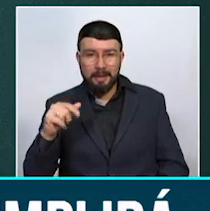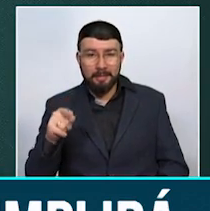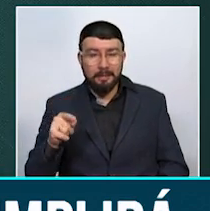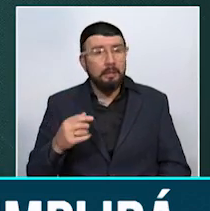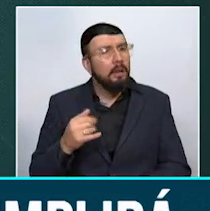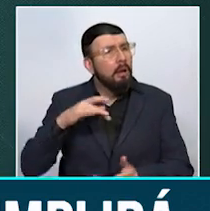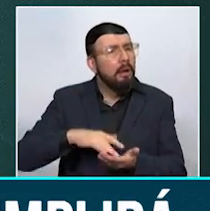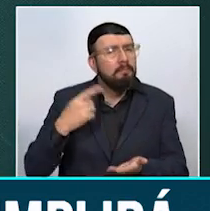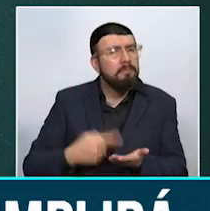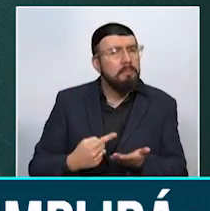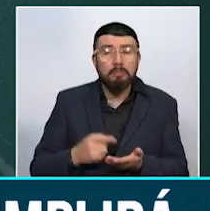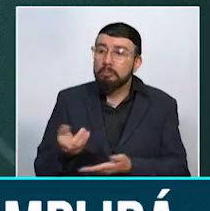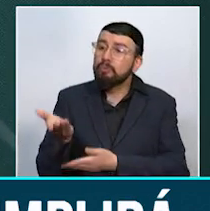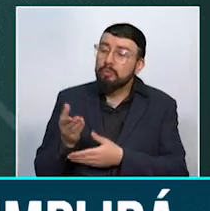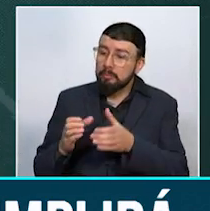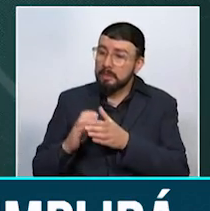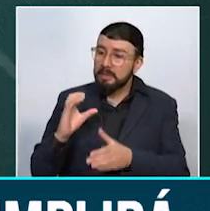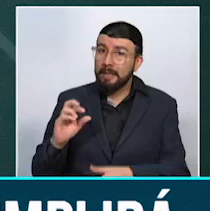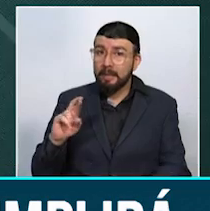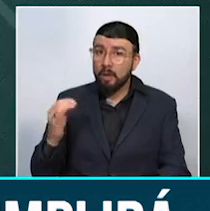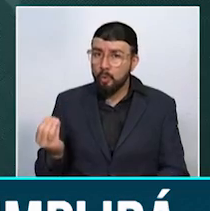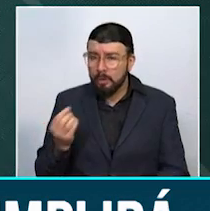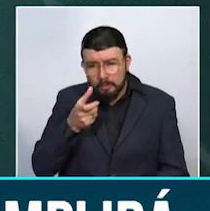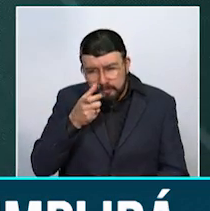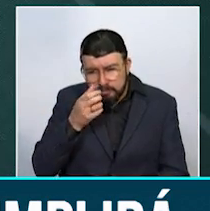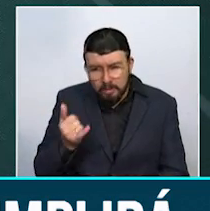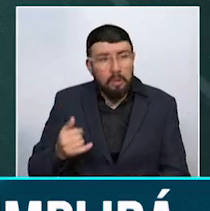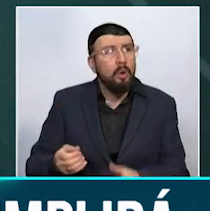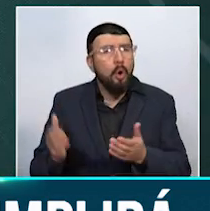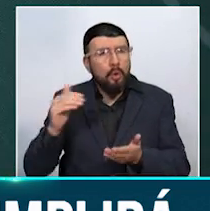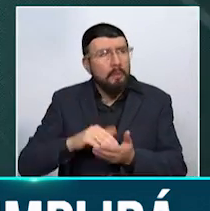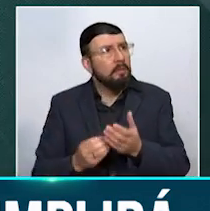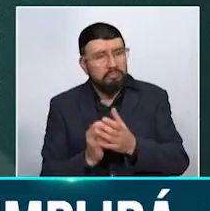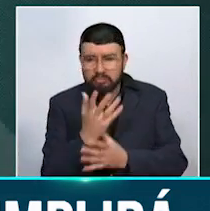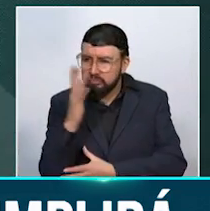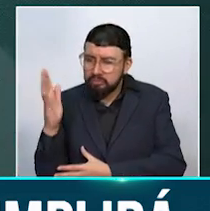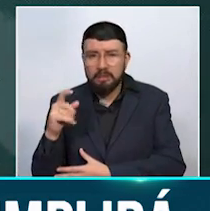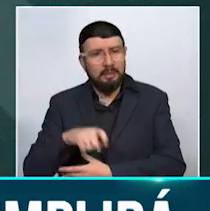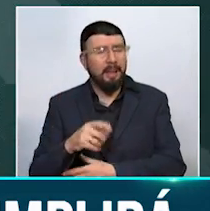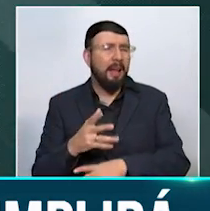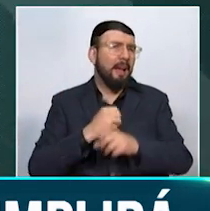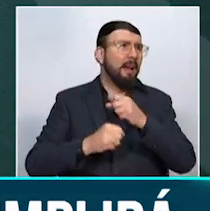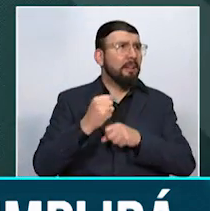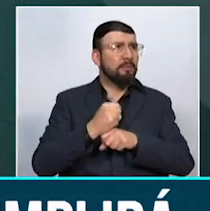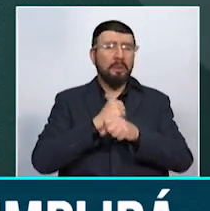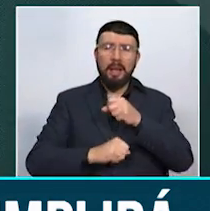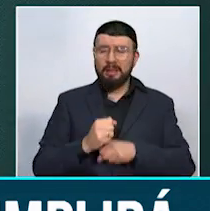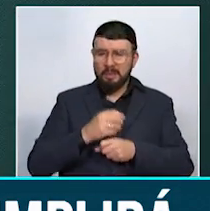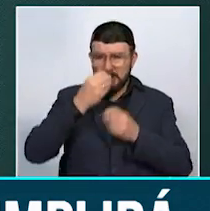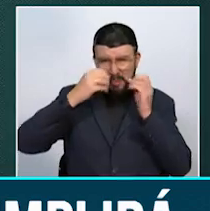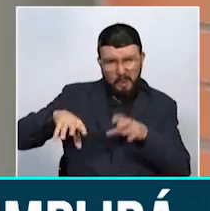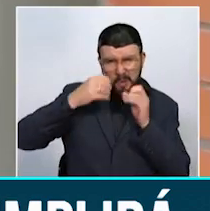solicitó a la CRQ que le haga seguimiento a la recuperación de este lugar afectado por tantos años de uso como relleno